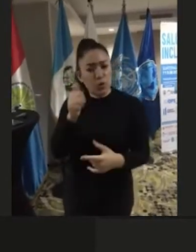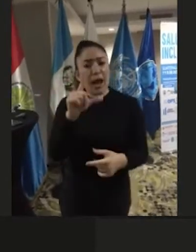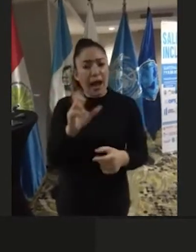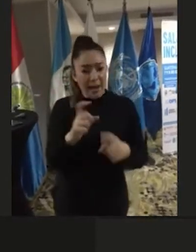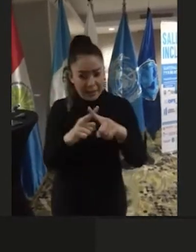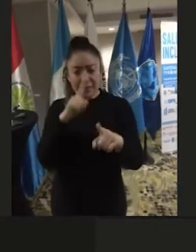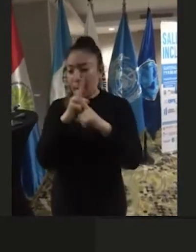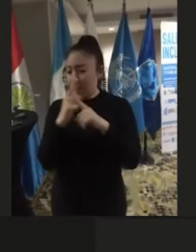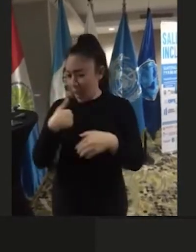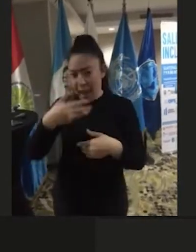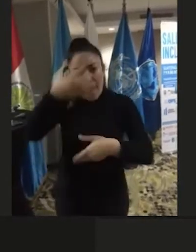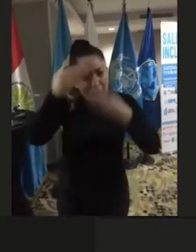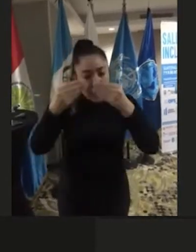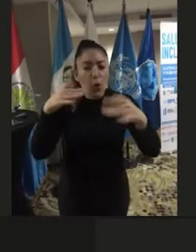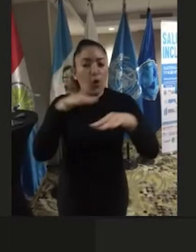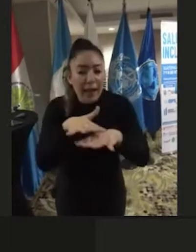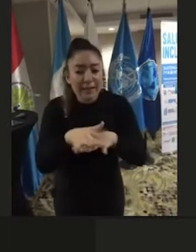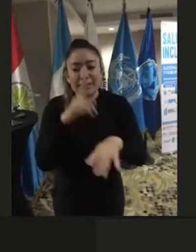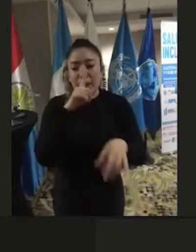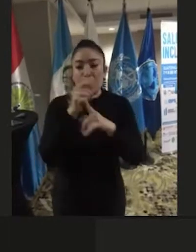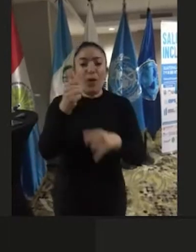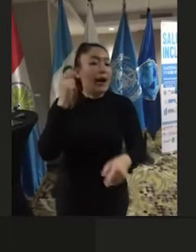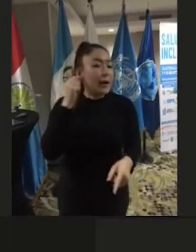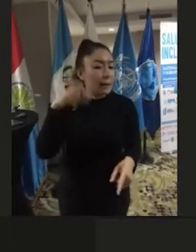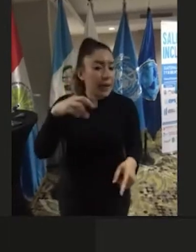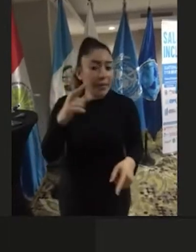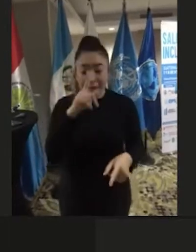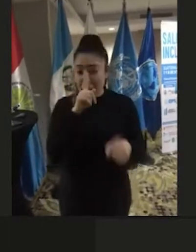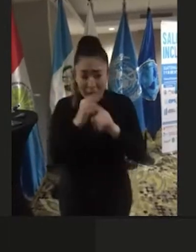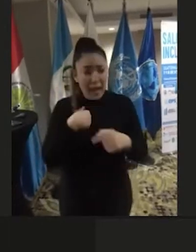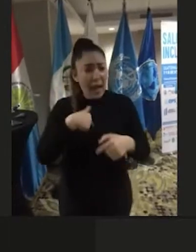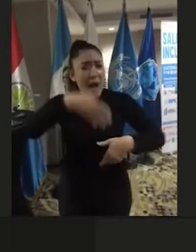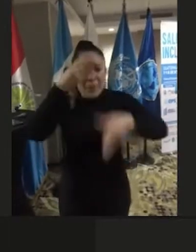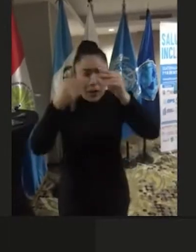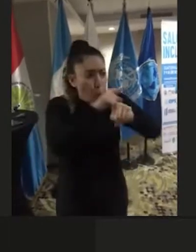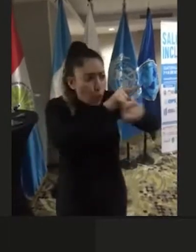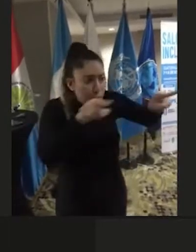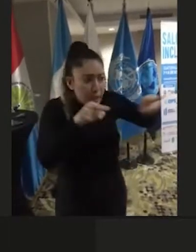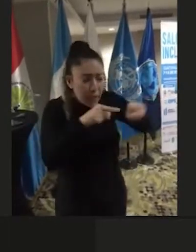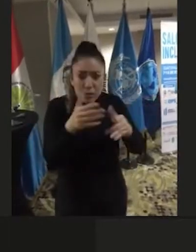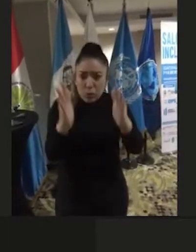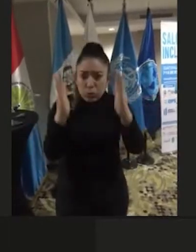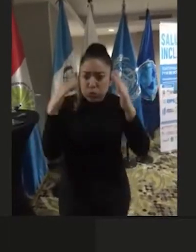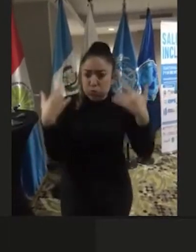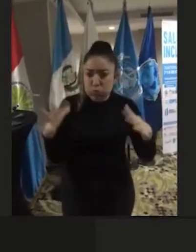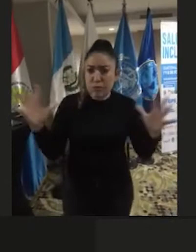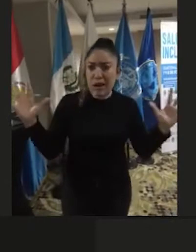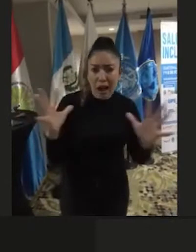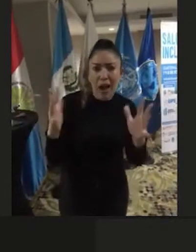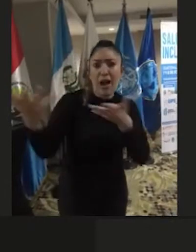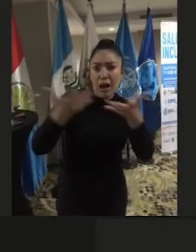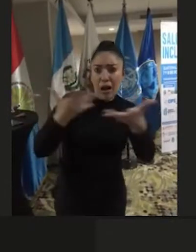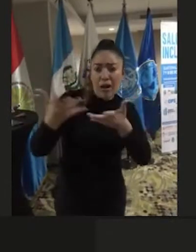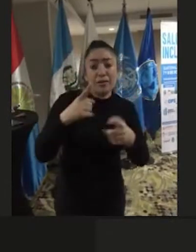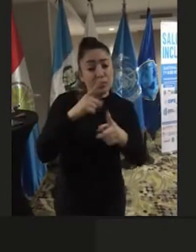con Riadis, he aprendido con AGPD, he aprendido de ustedes escuchándolos y es un tema que en realidad tiene